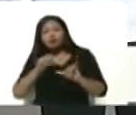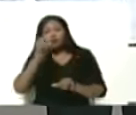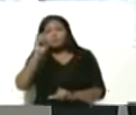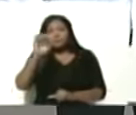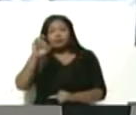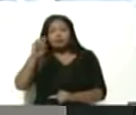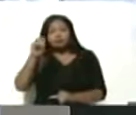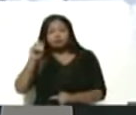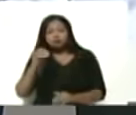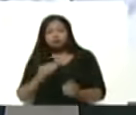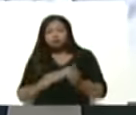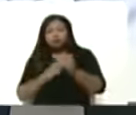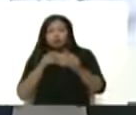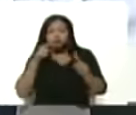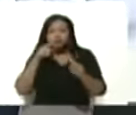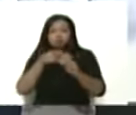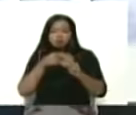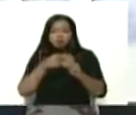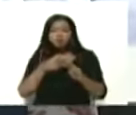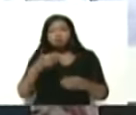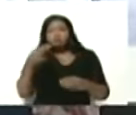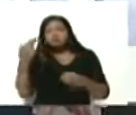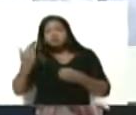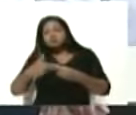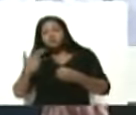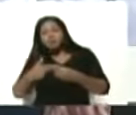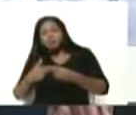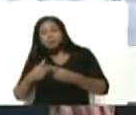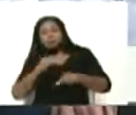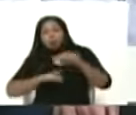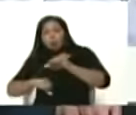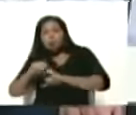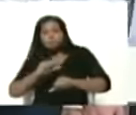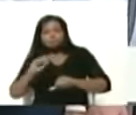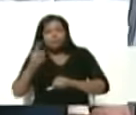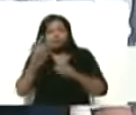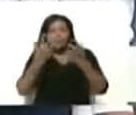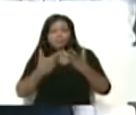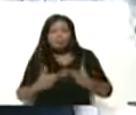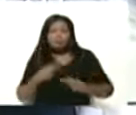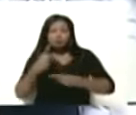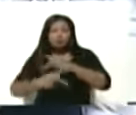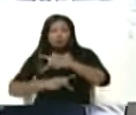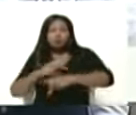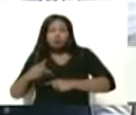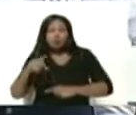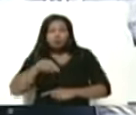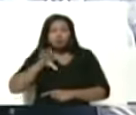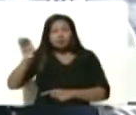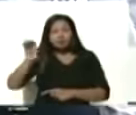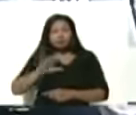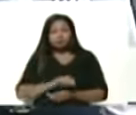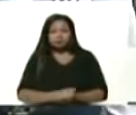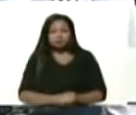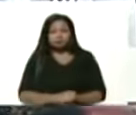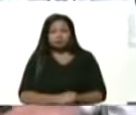de llevar a la petroquímica a ser la primera empresa productiva de este país.